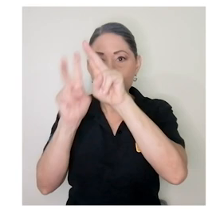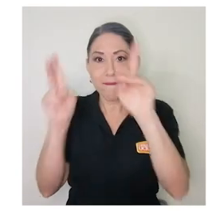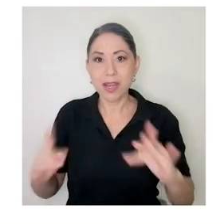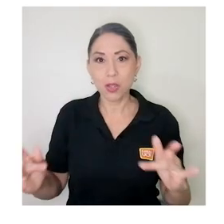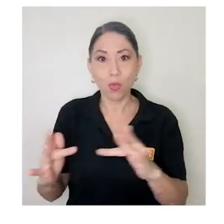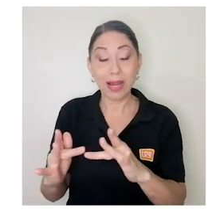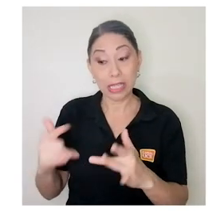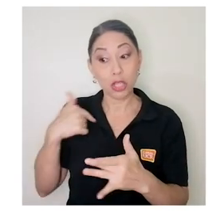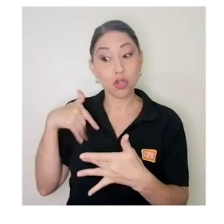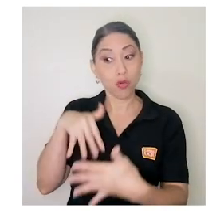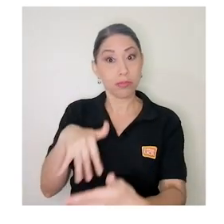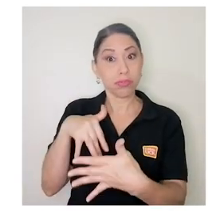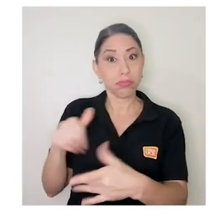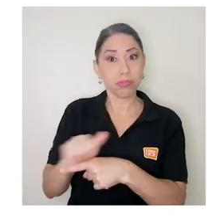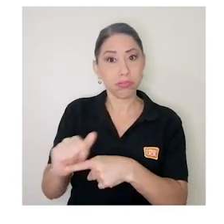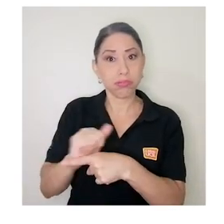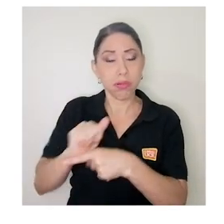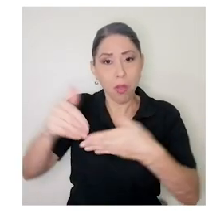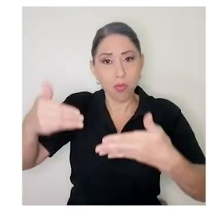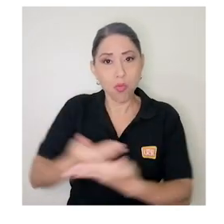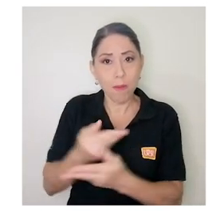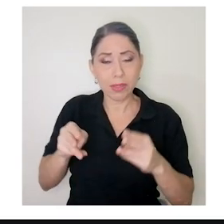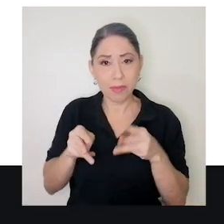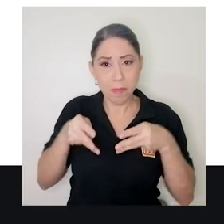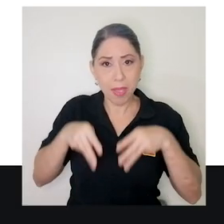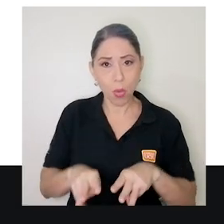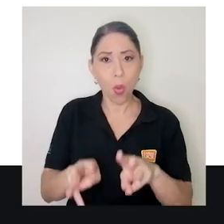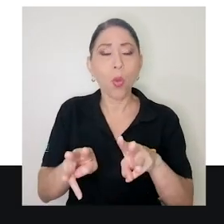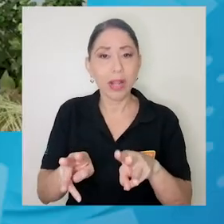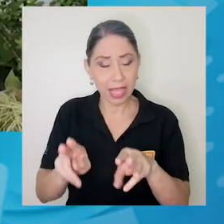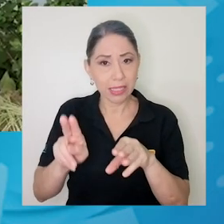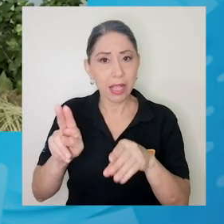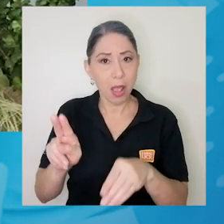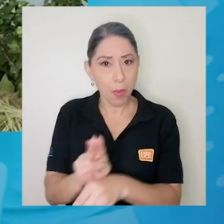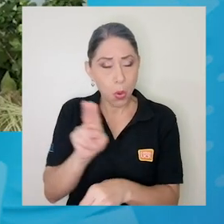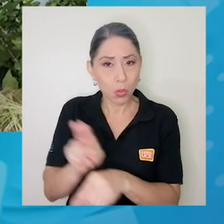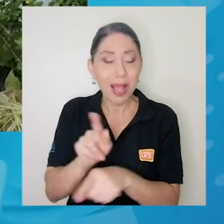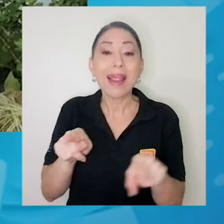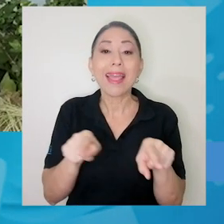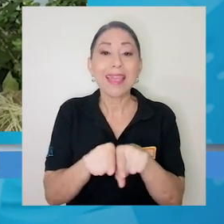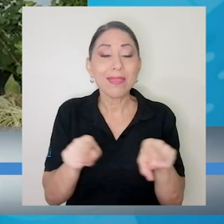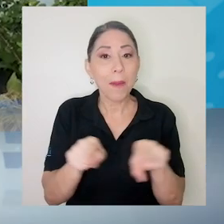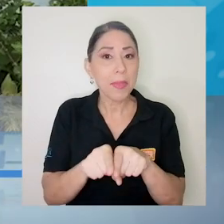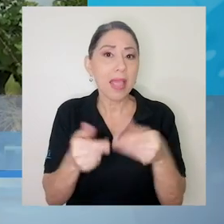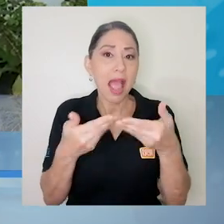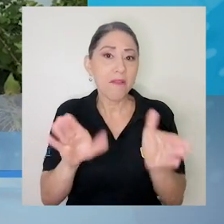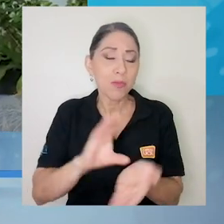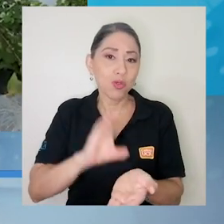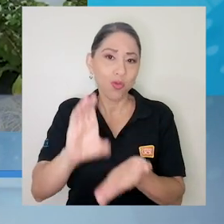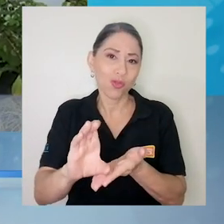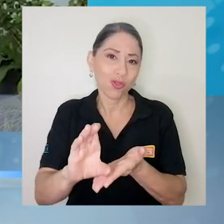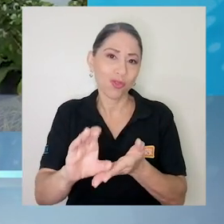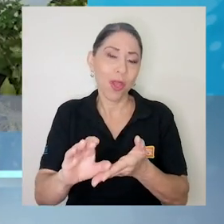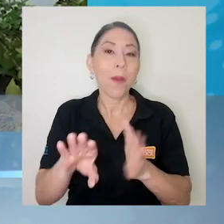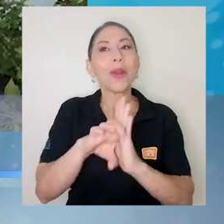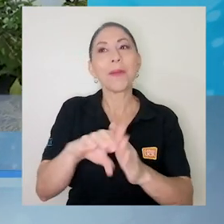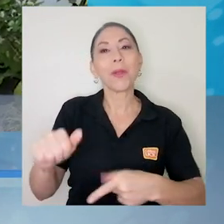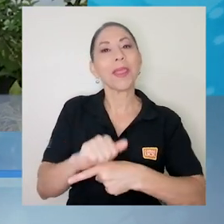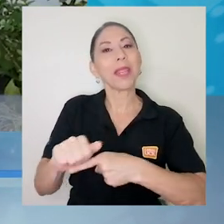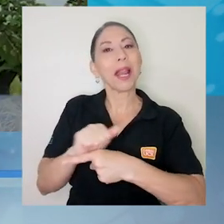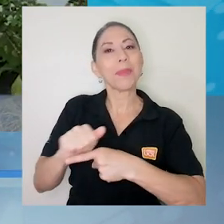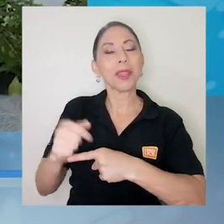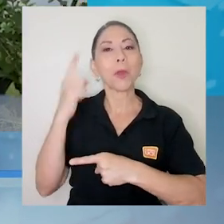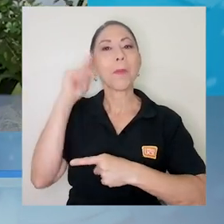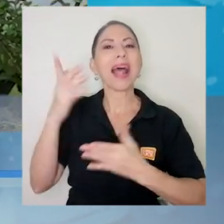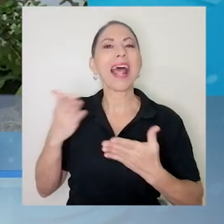capacitando bastante en nuevas metodologías que podía usar y también abrimos cursos como entrenamiento para hablar a cámaras